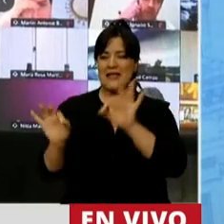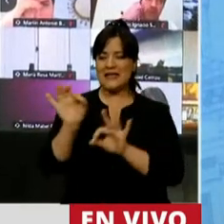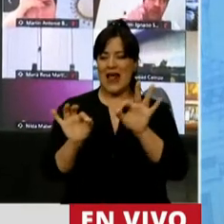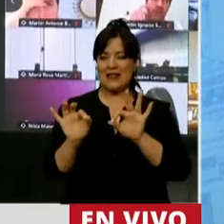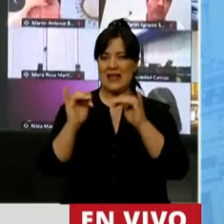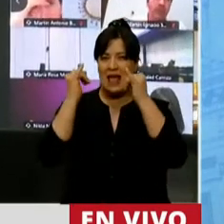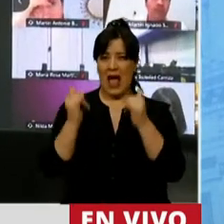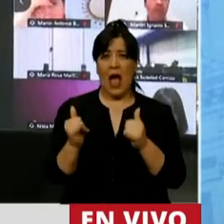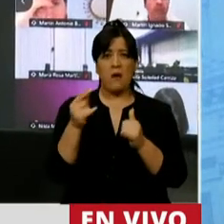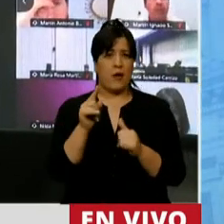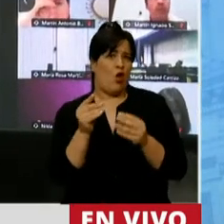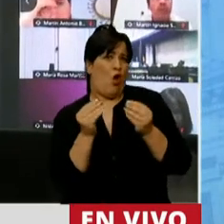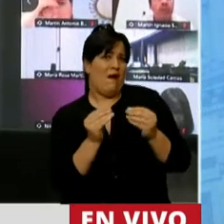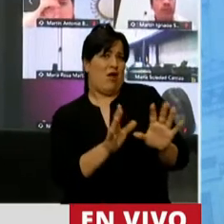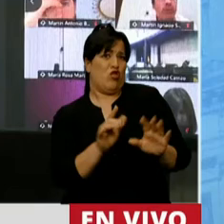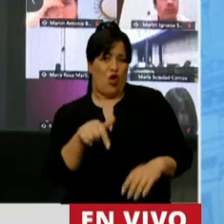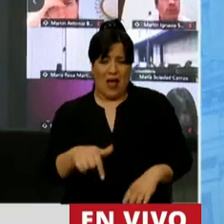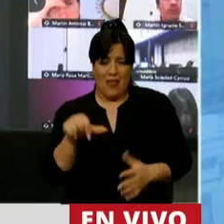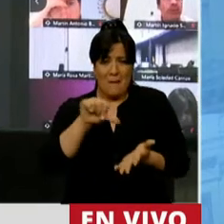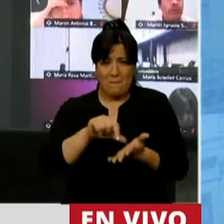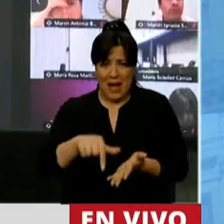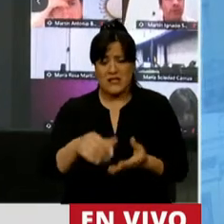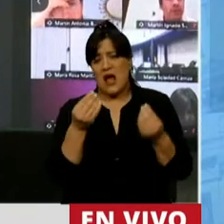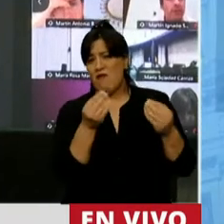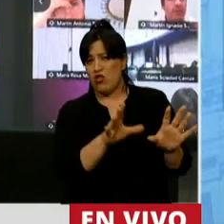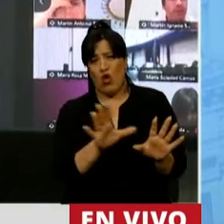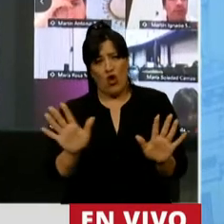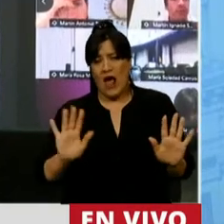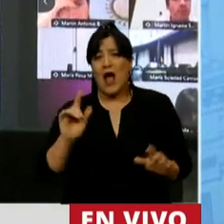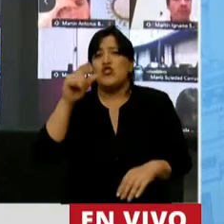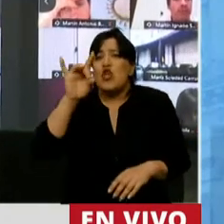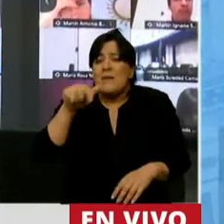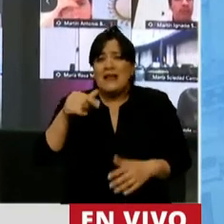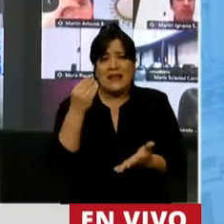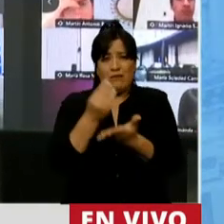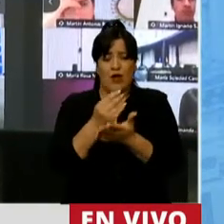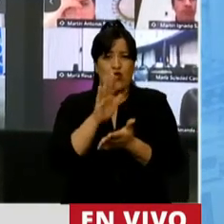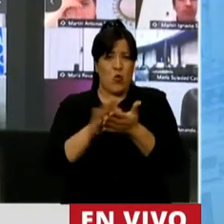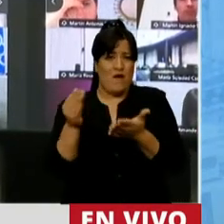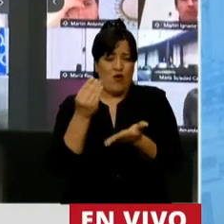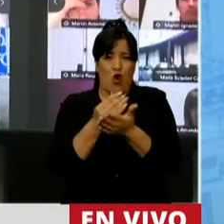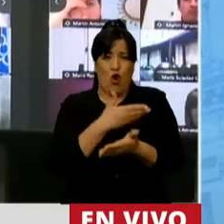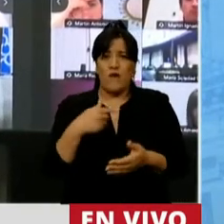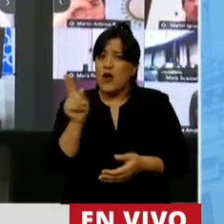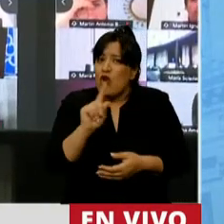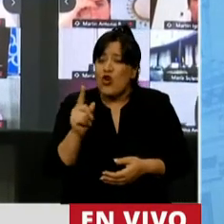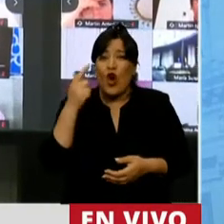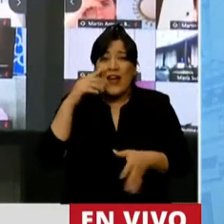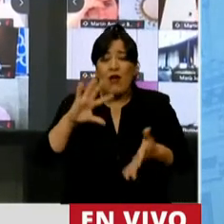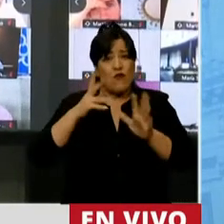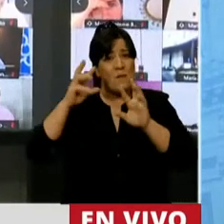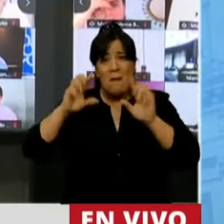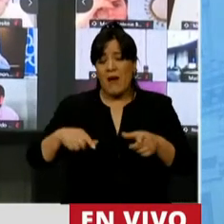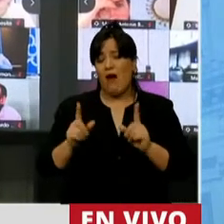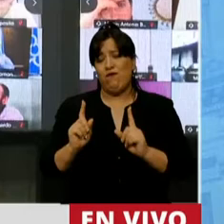abandonada en nuestro país, no solamente durante este gobierno, sino que creo que es una política que se ha